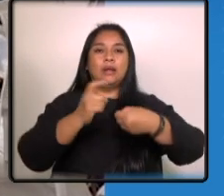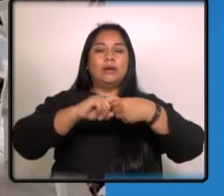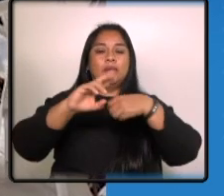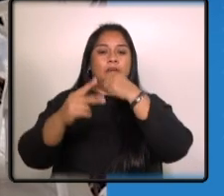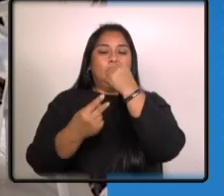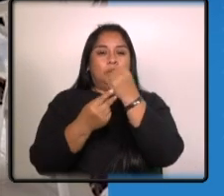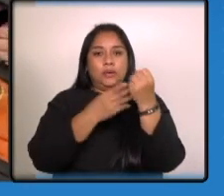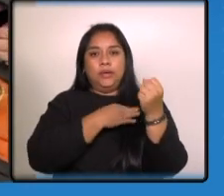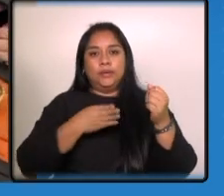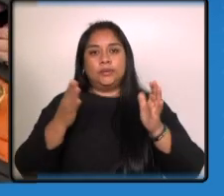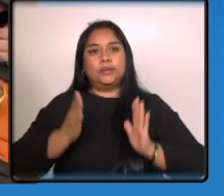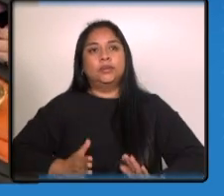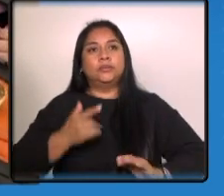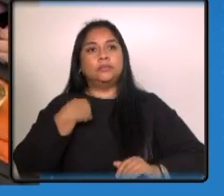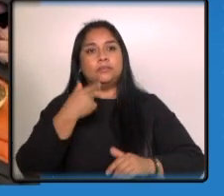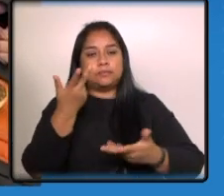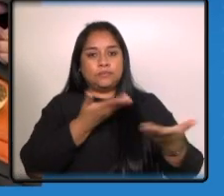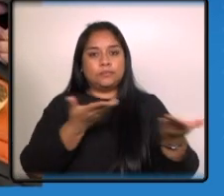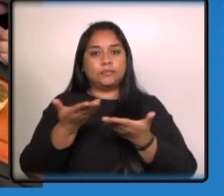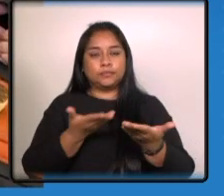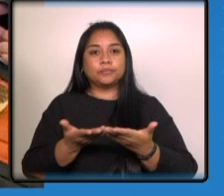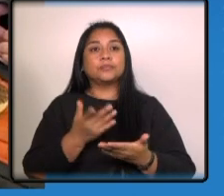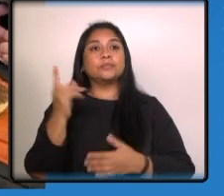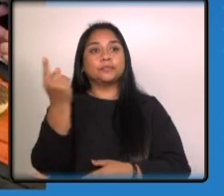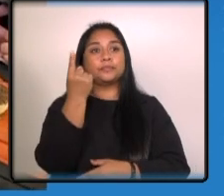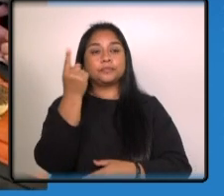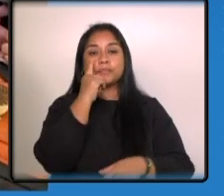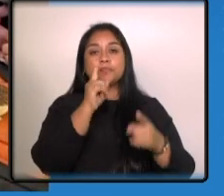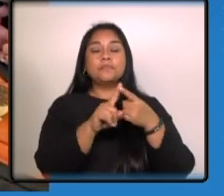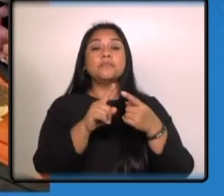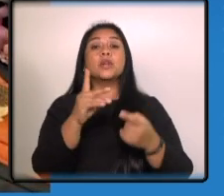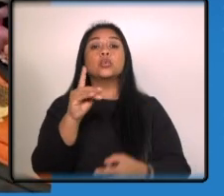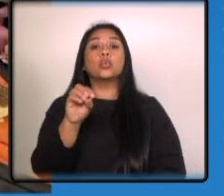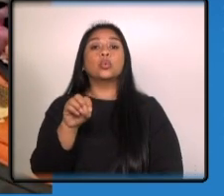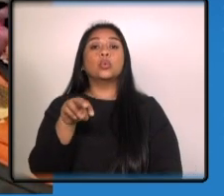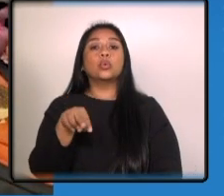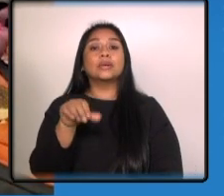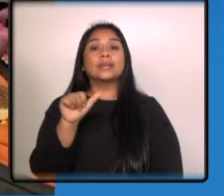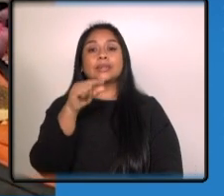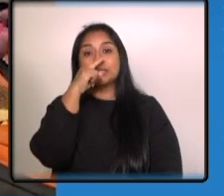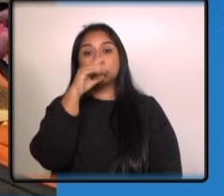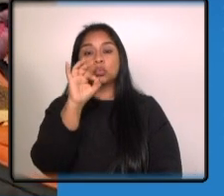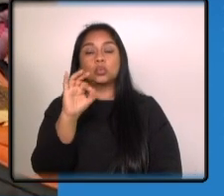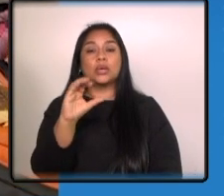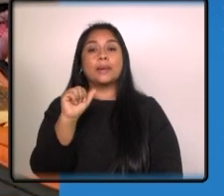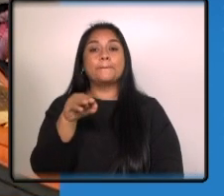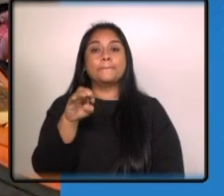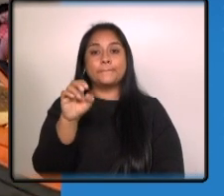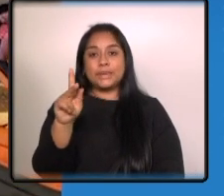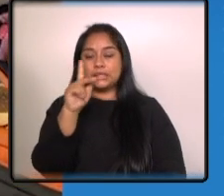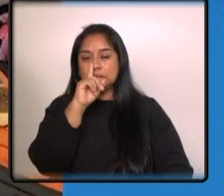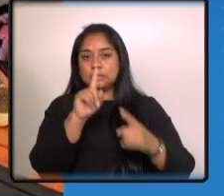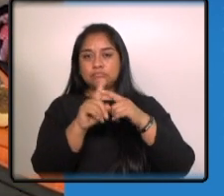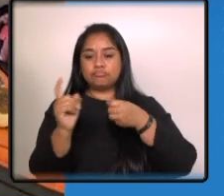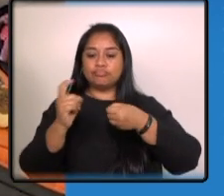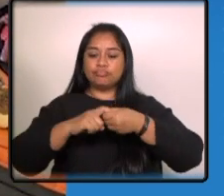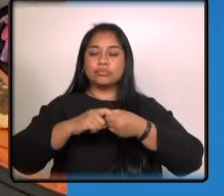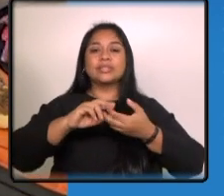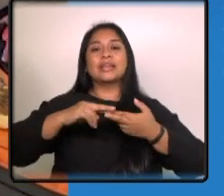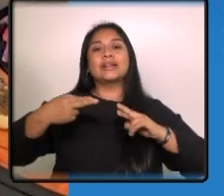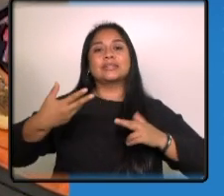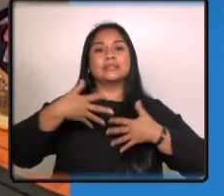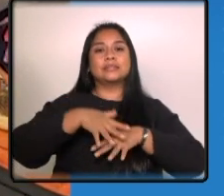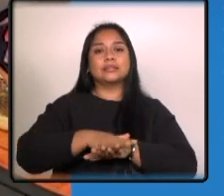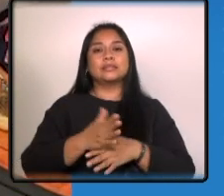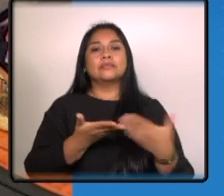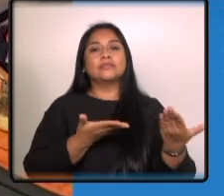primaria en salud Donato Camey y las autoridades de la dirección departamental de redes integradas de servicio de